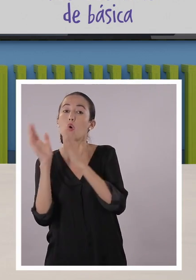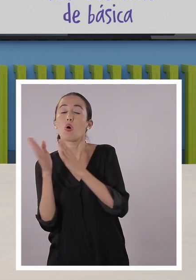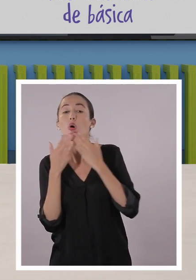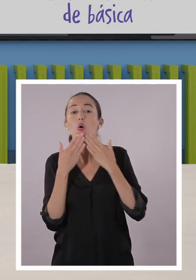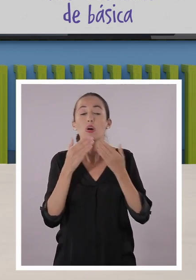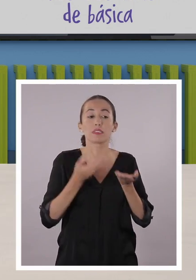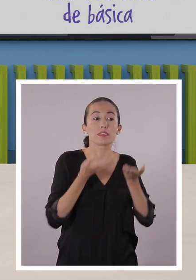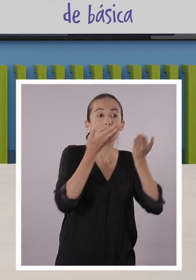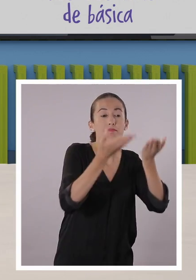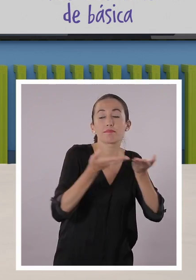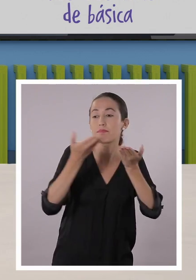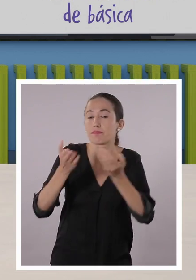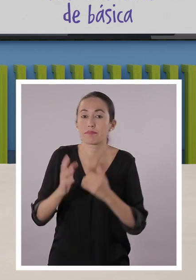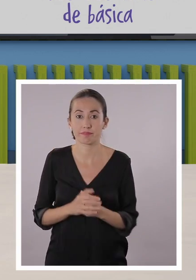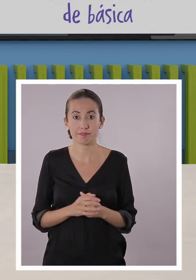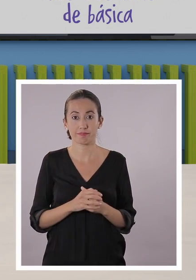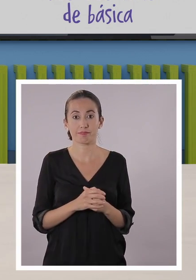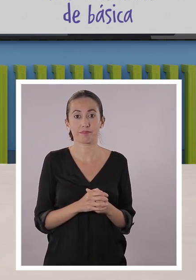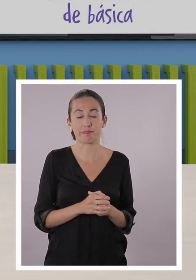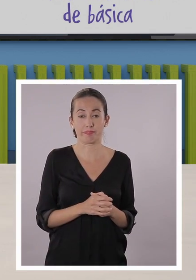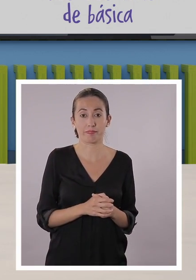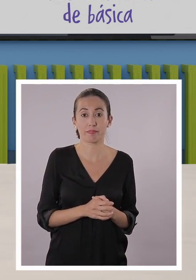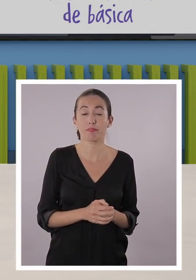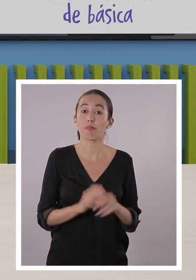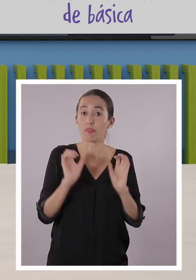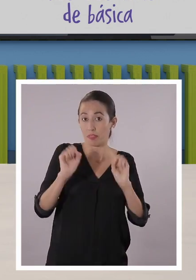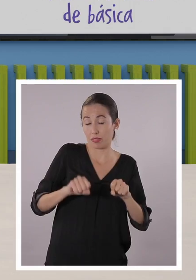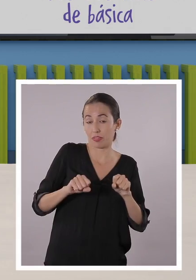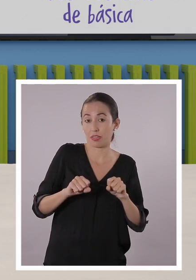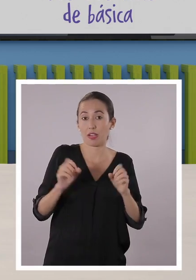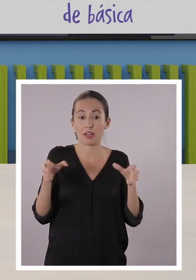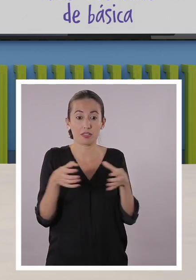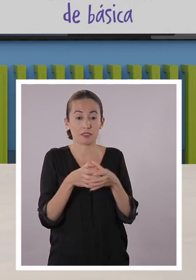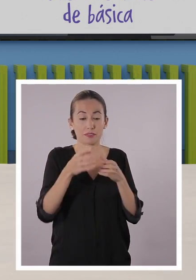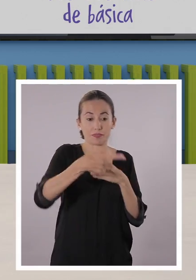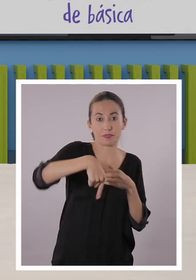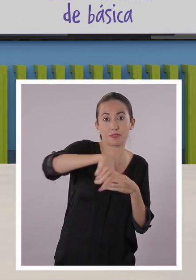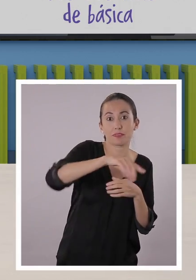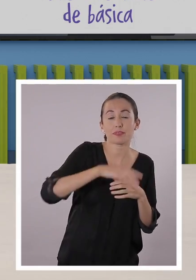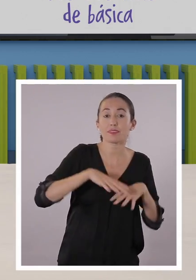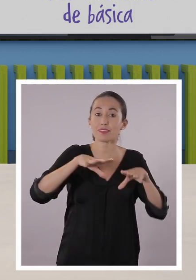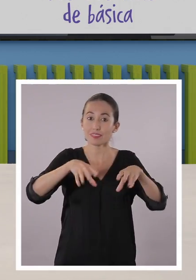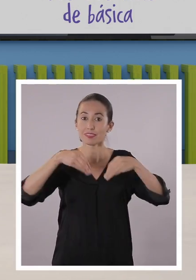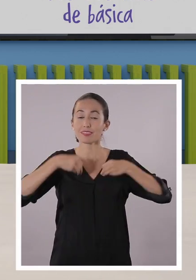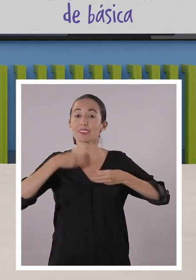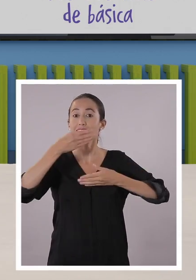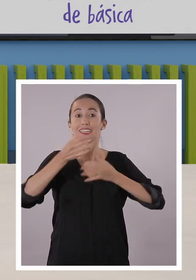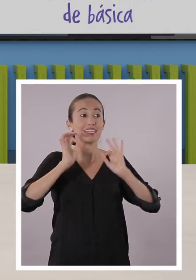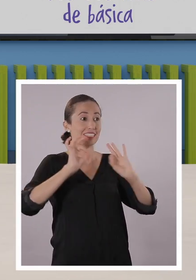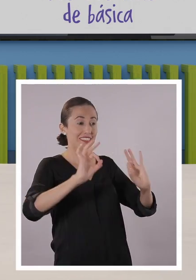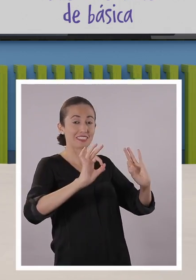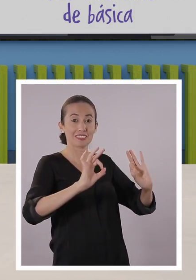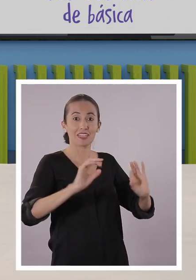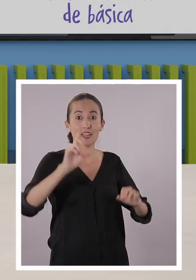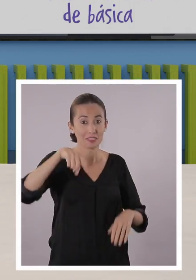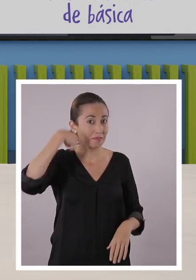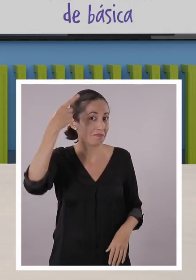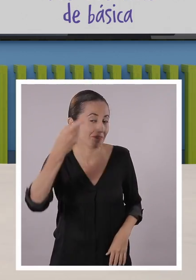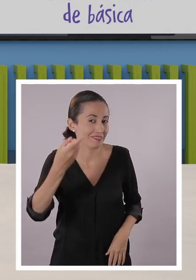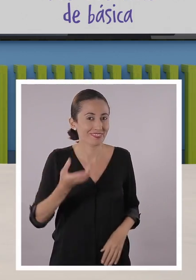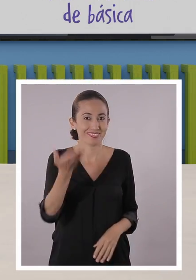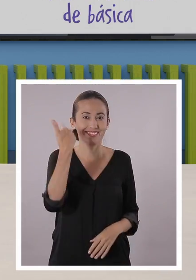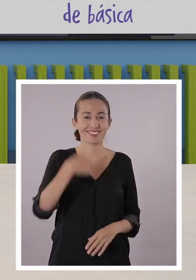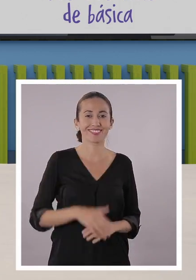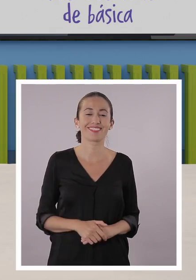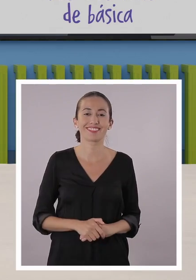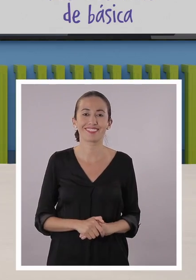están recibiendo o la están padeciendo. Correcto, con el eran anunciadas. Ya, ahí me quedó claro. Muy bien, Santi. ¿Listo? Vamos al